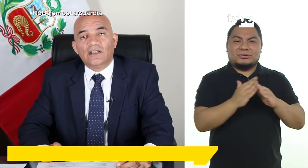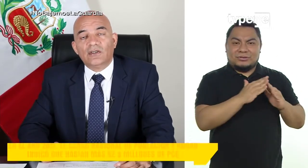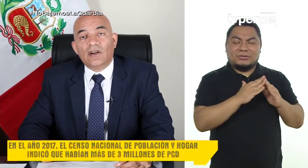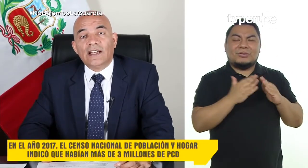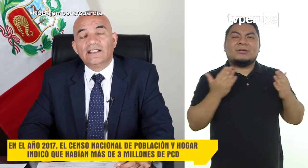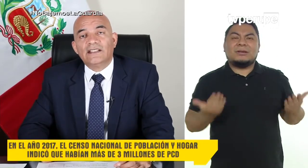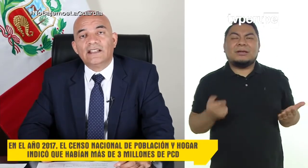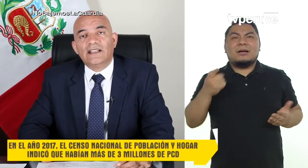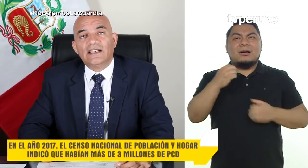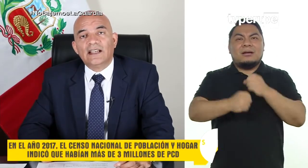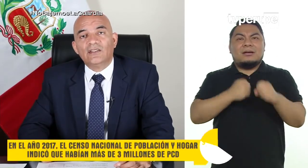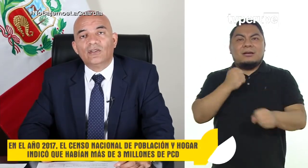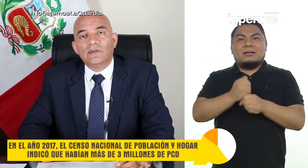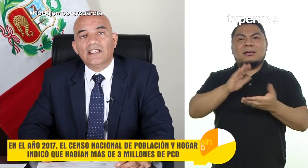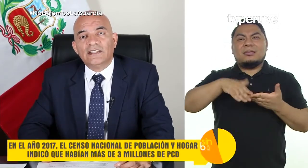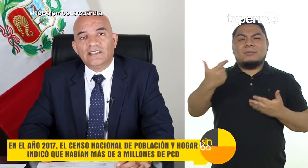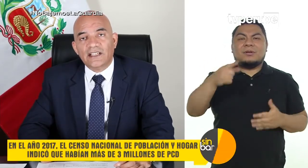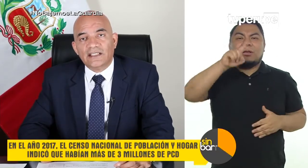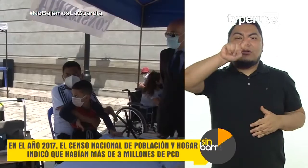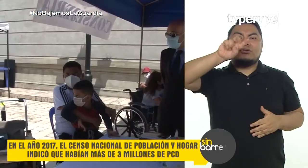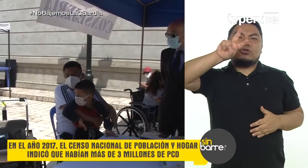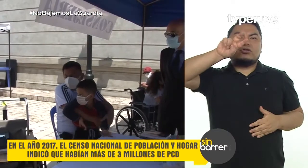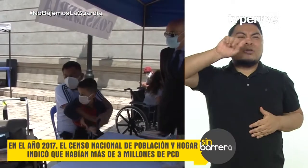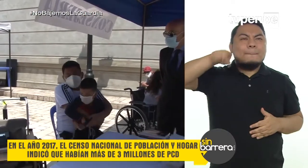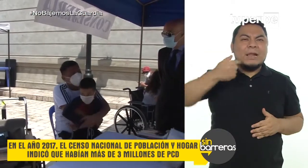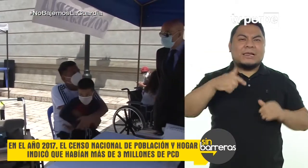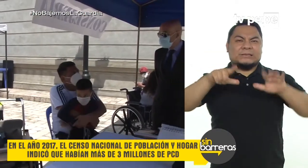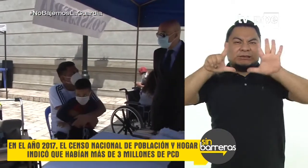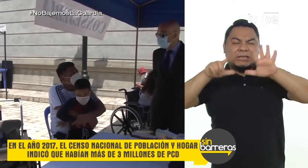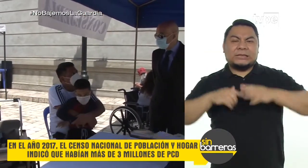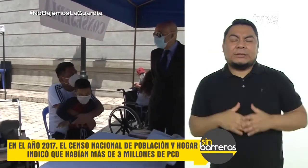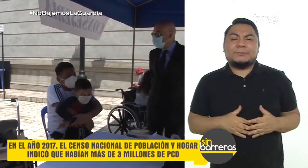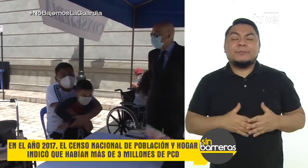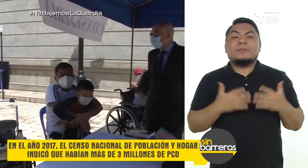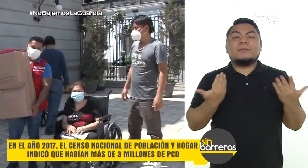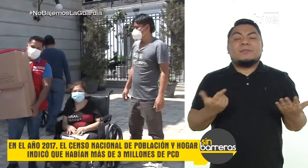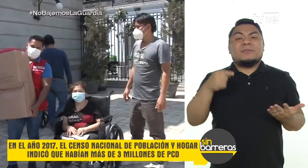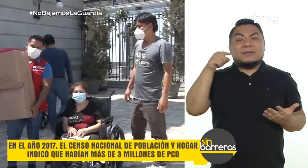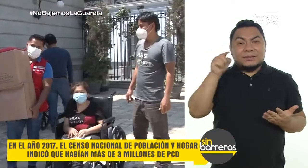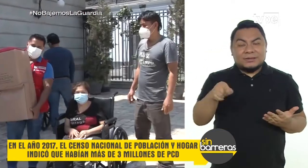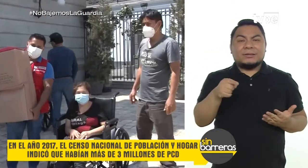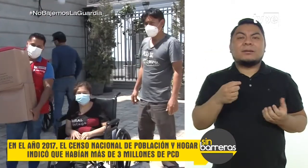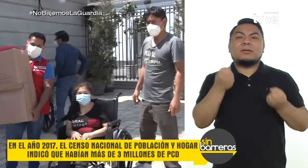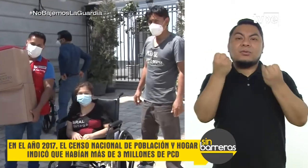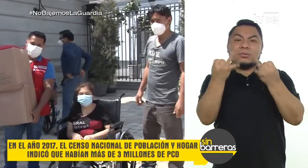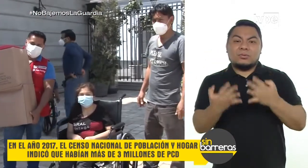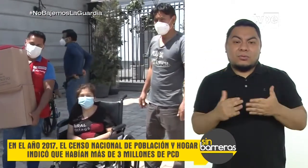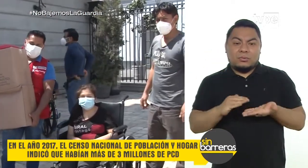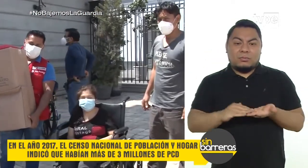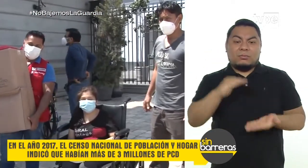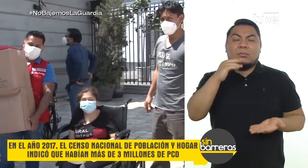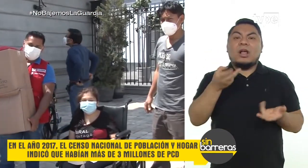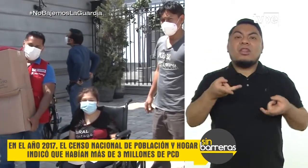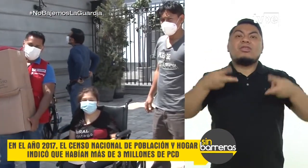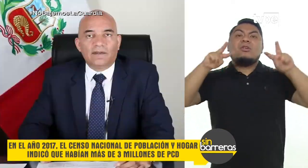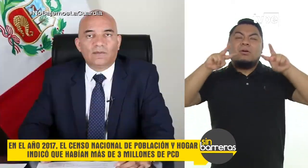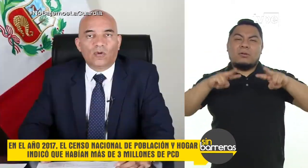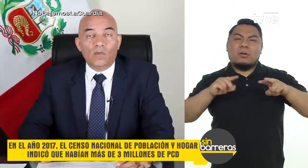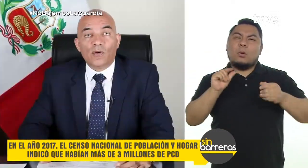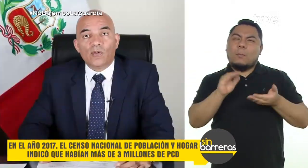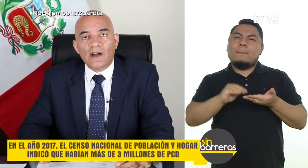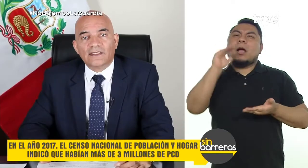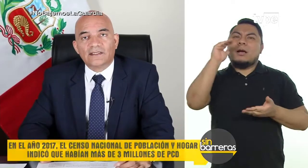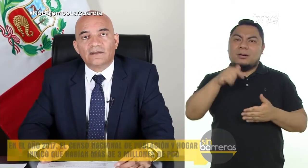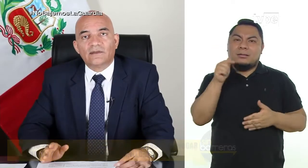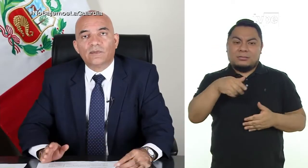y Hogares del año 2017, en el que tuvimos que el número se elevó al doble